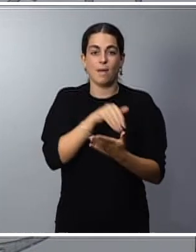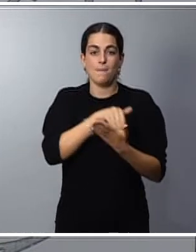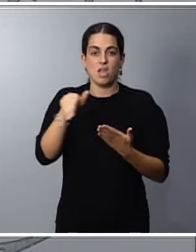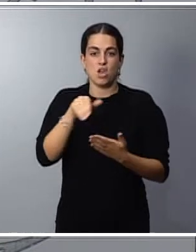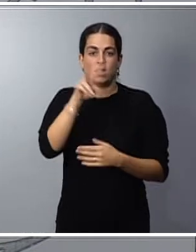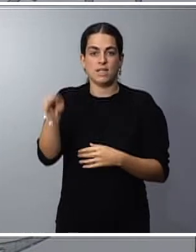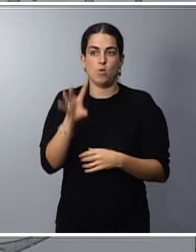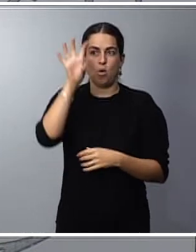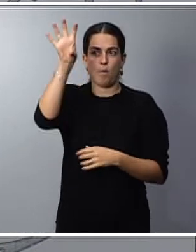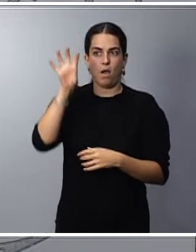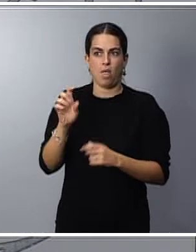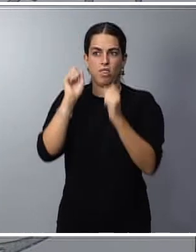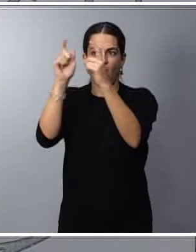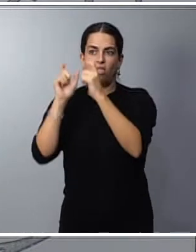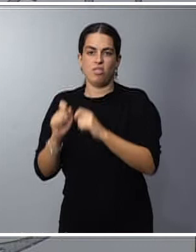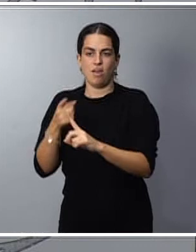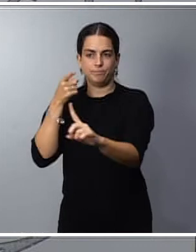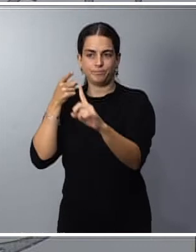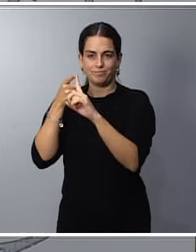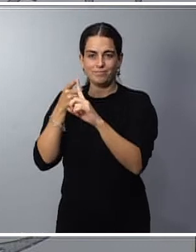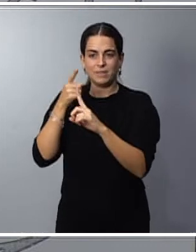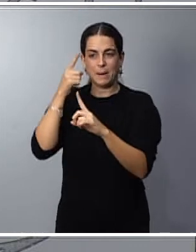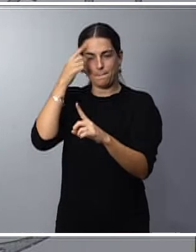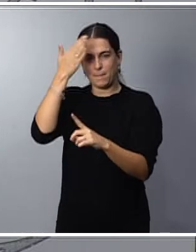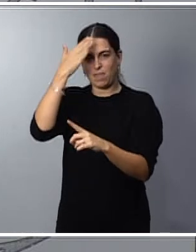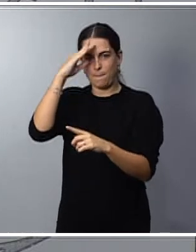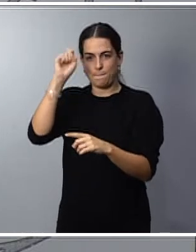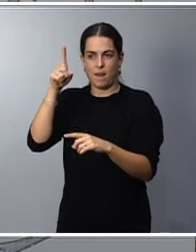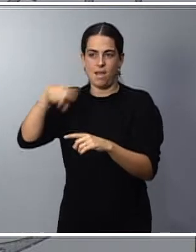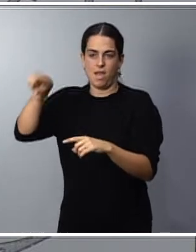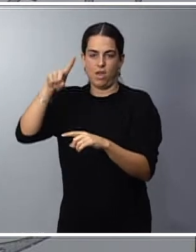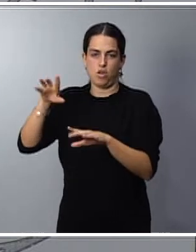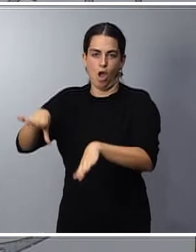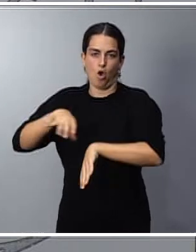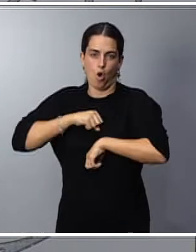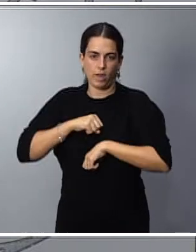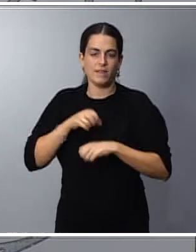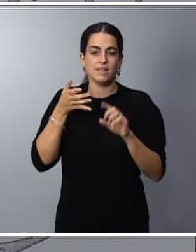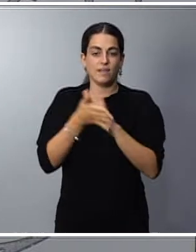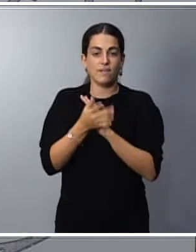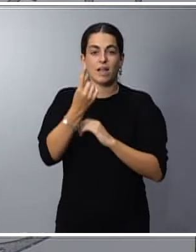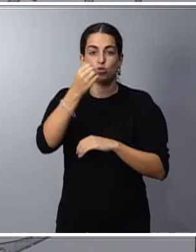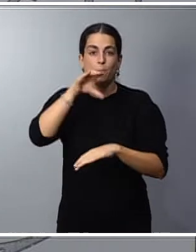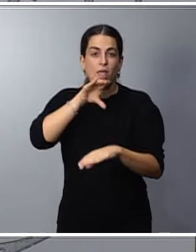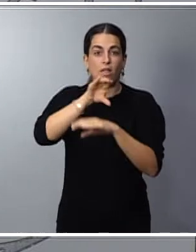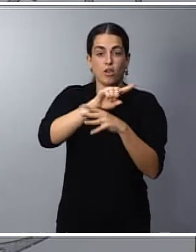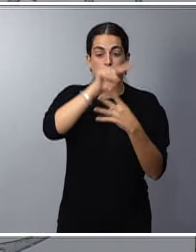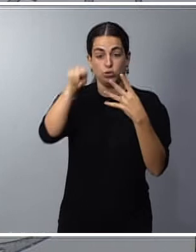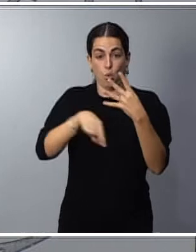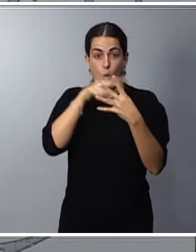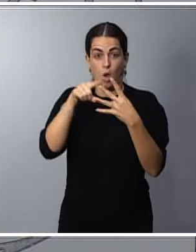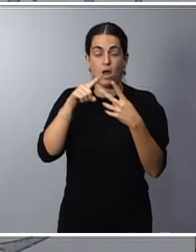concentrado principalmente estos recursos de acogida. Son cuatro subvenciones, además de las comunidades autónomas, por valor de